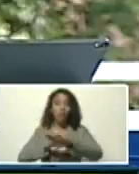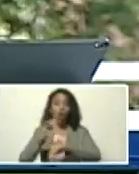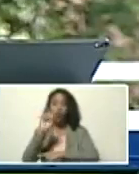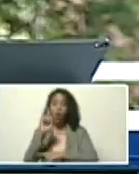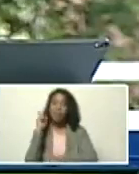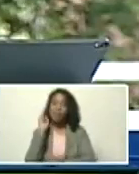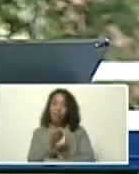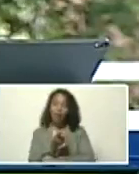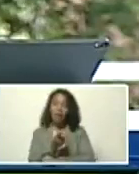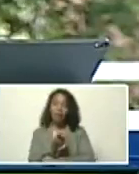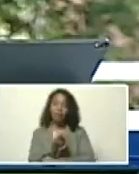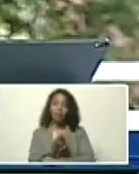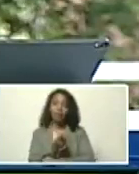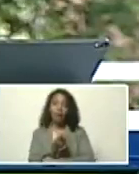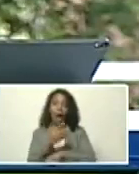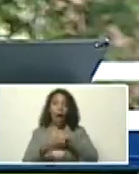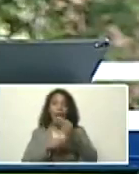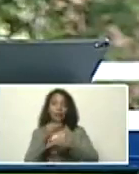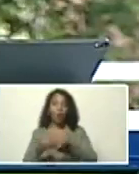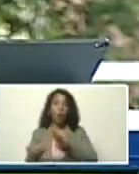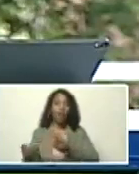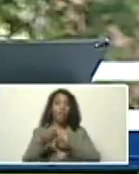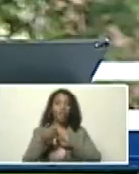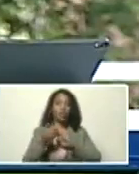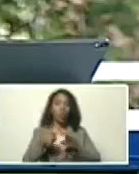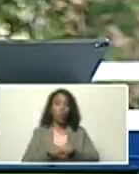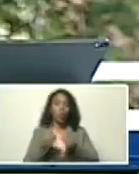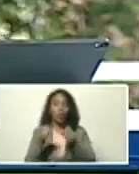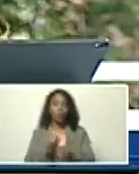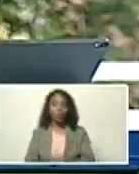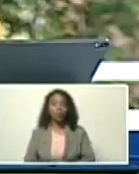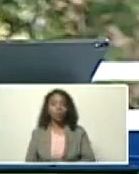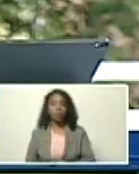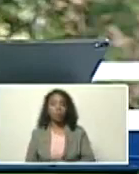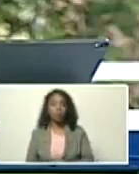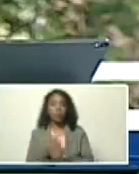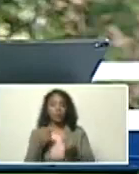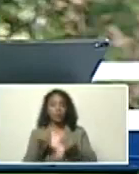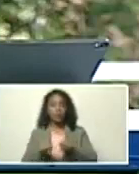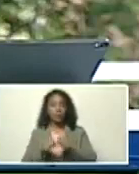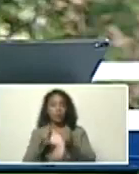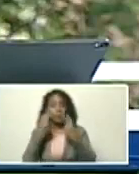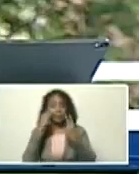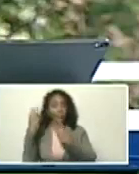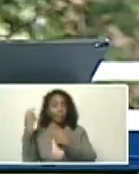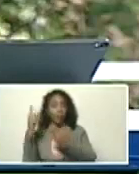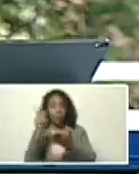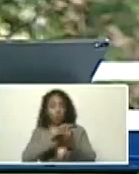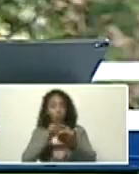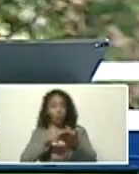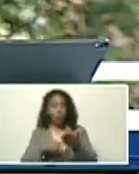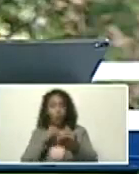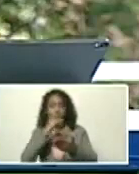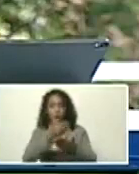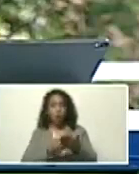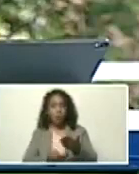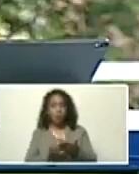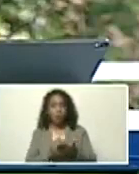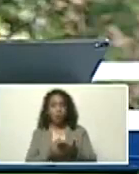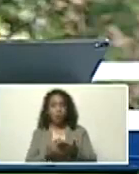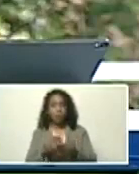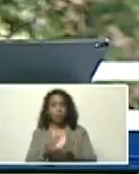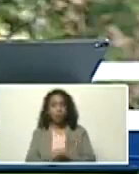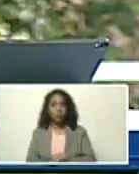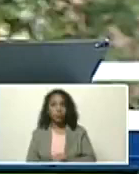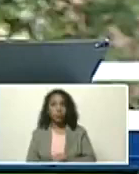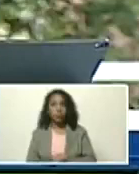debe, hacernos, tanto daño, tanto daño, fíjense lo que dice aquí, simulada,